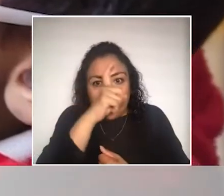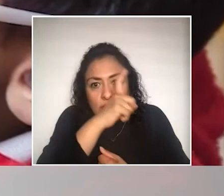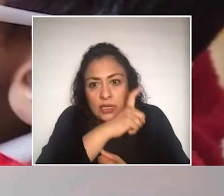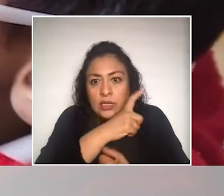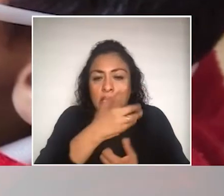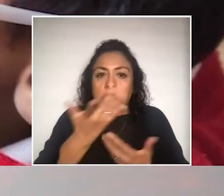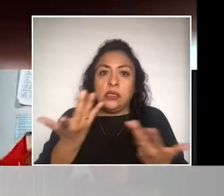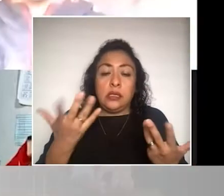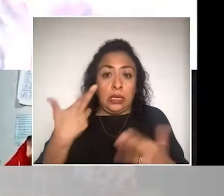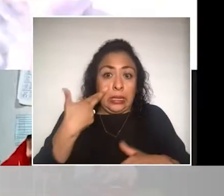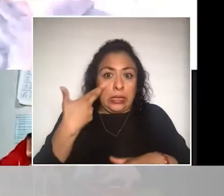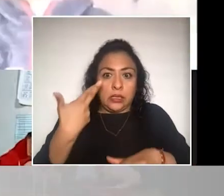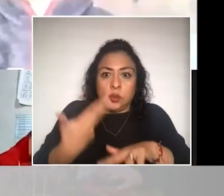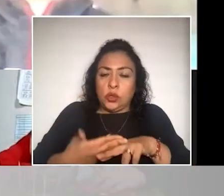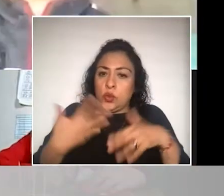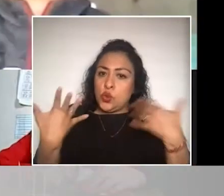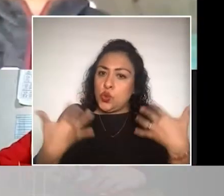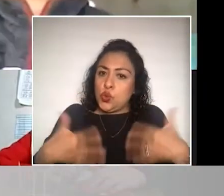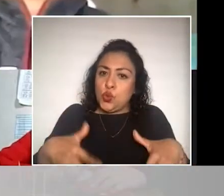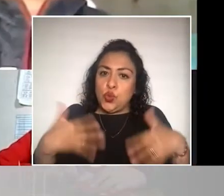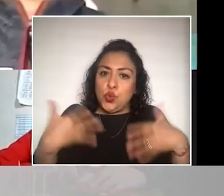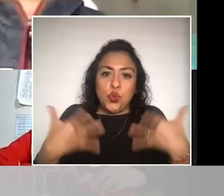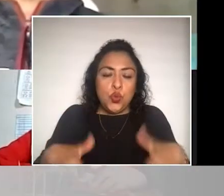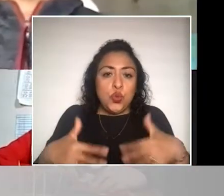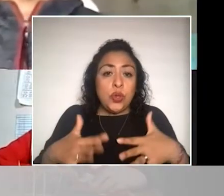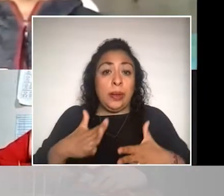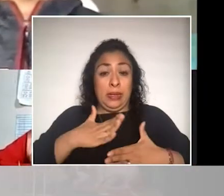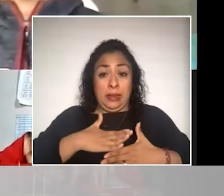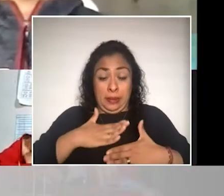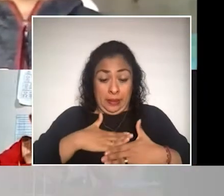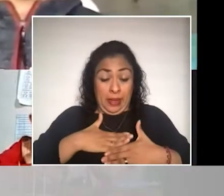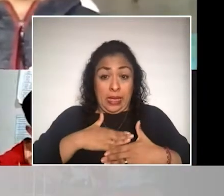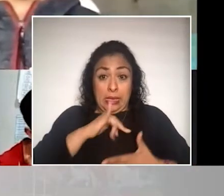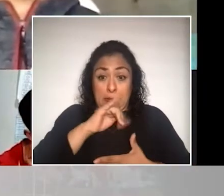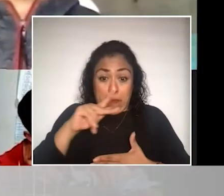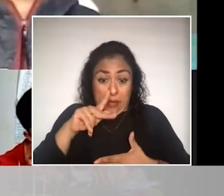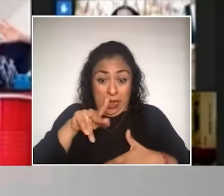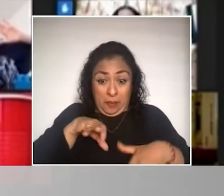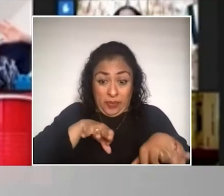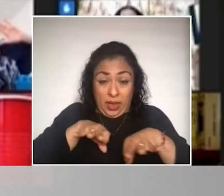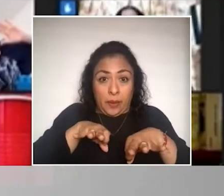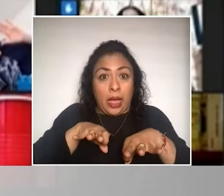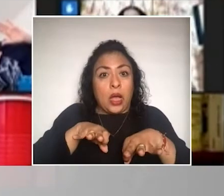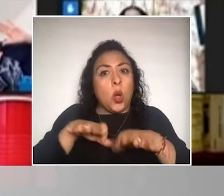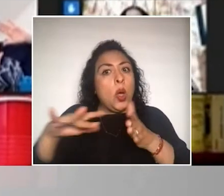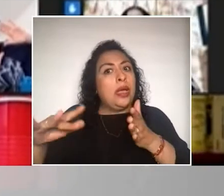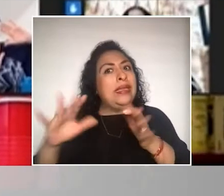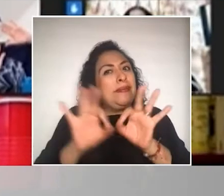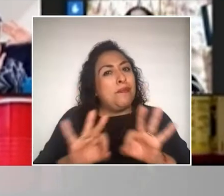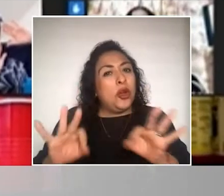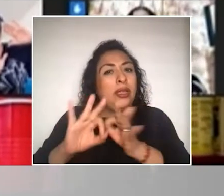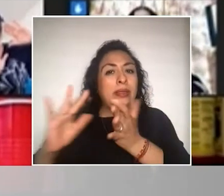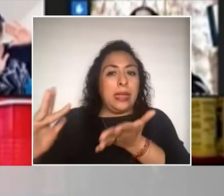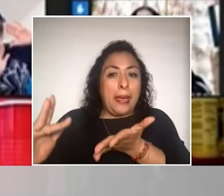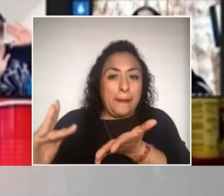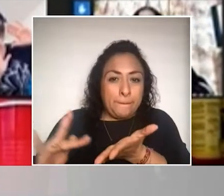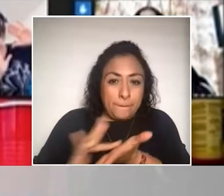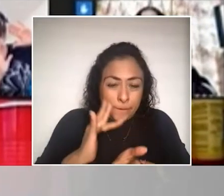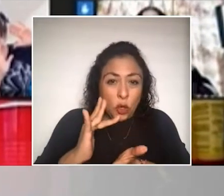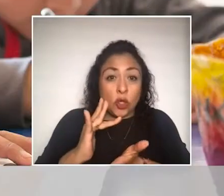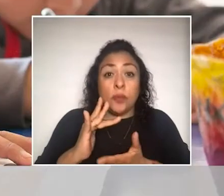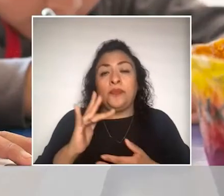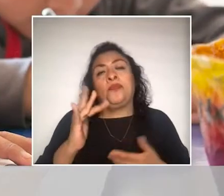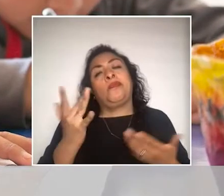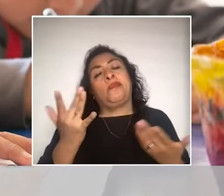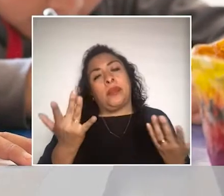es una responsabilidad muy grande. Y la verdad es que nuestra labor, pues, no la podíamos hacer sin el apoyo también. Digo, ellos no podrían tener